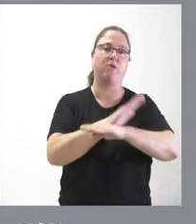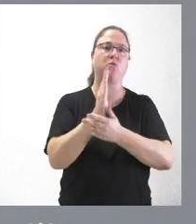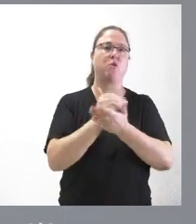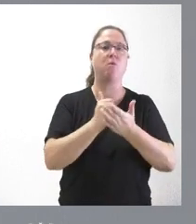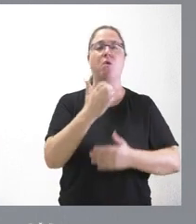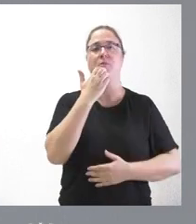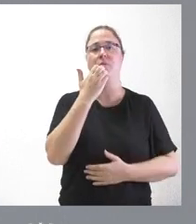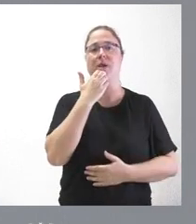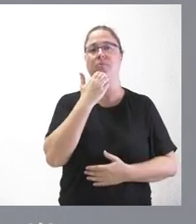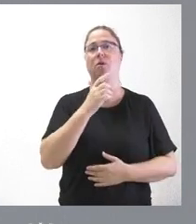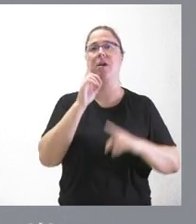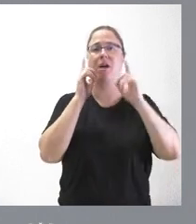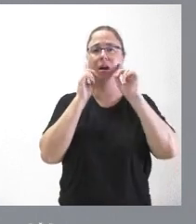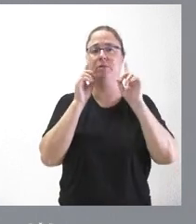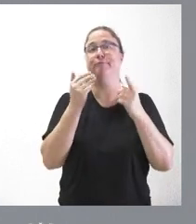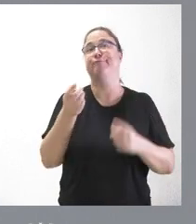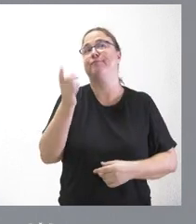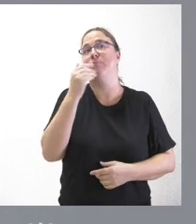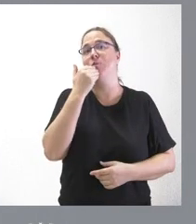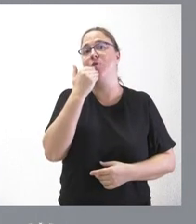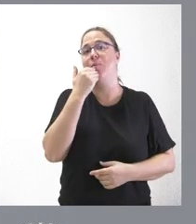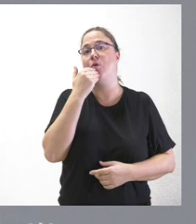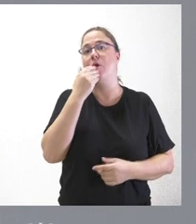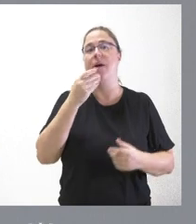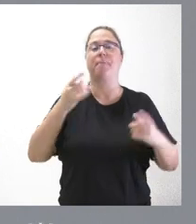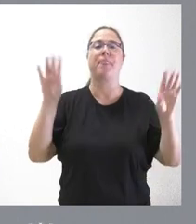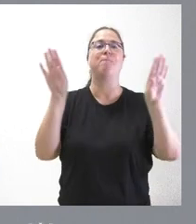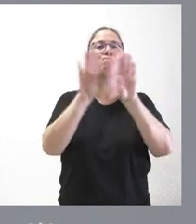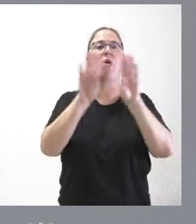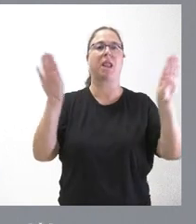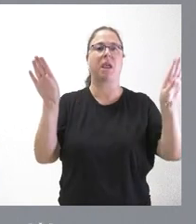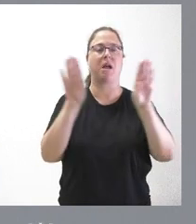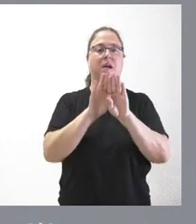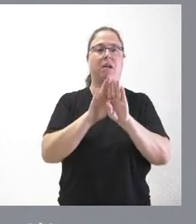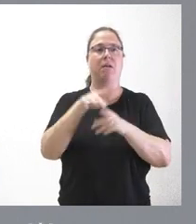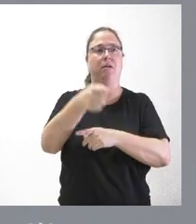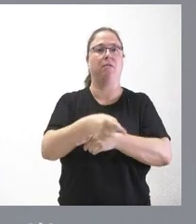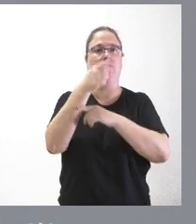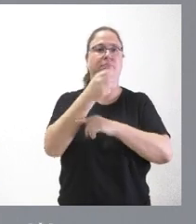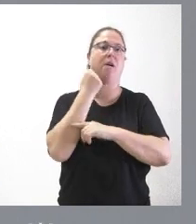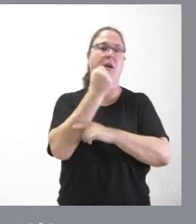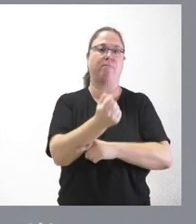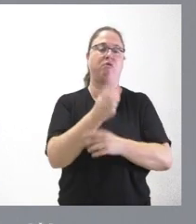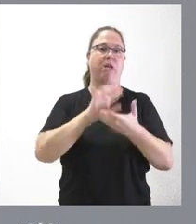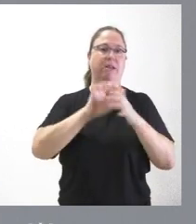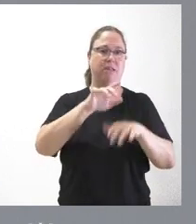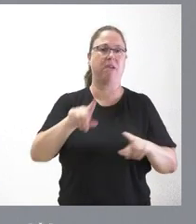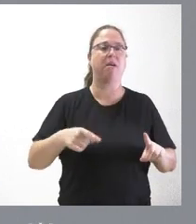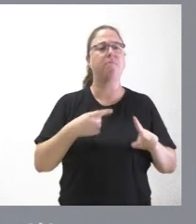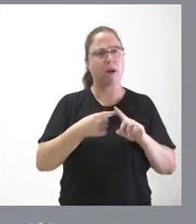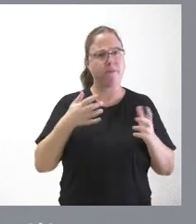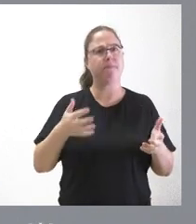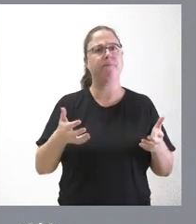refiriendo, por ejemplo, al hecho de poner simplemente estos cierres automáticos de puertas que tenían el apoyo de la Junta de Castilla y León. Se beneficiaron